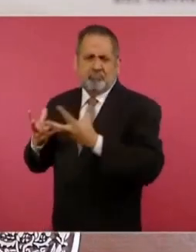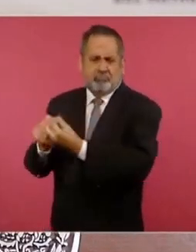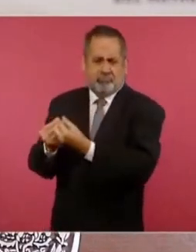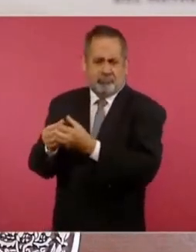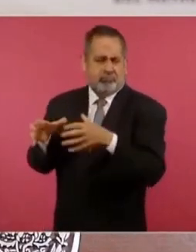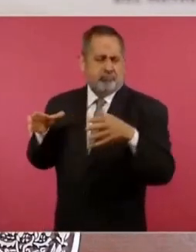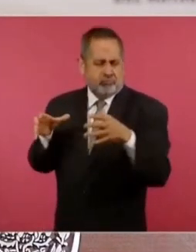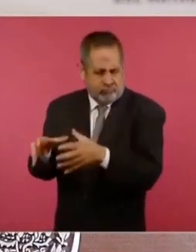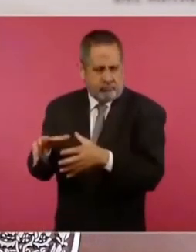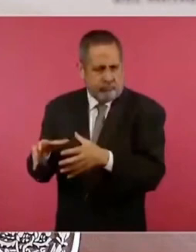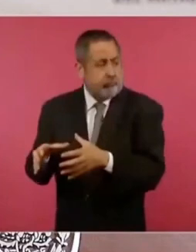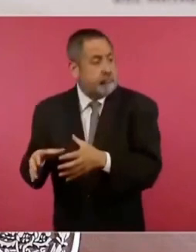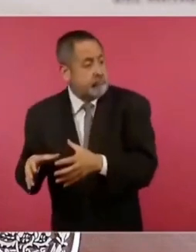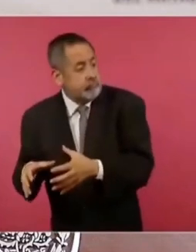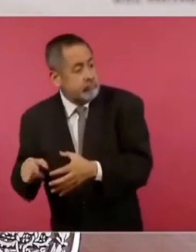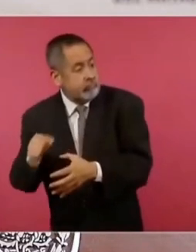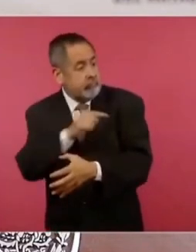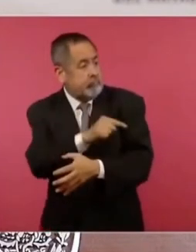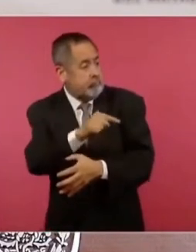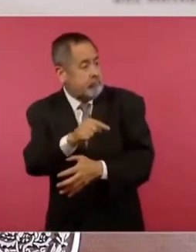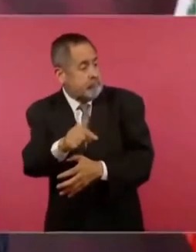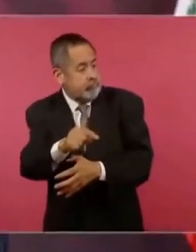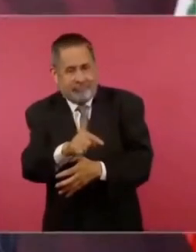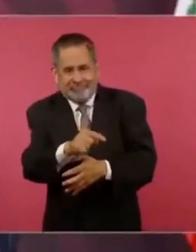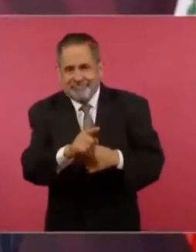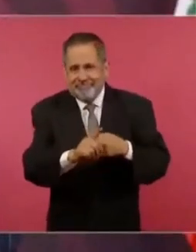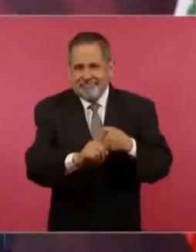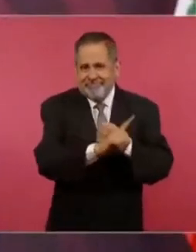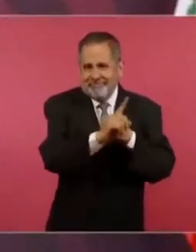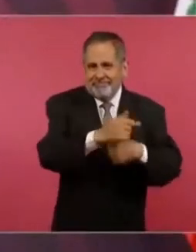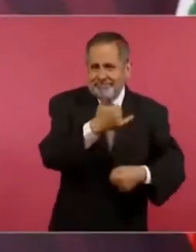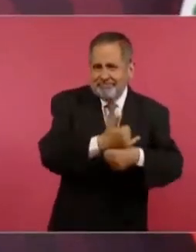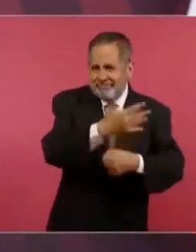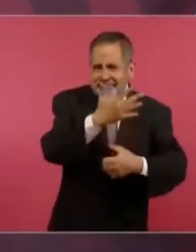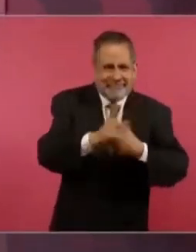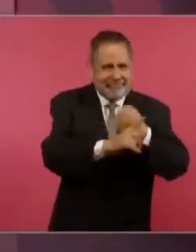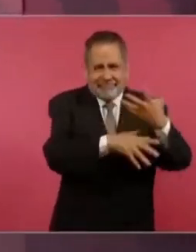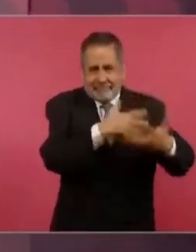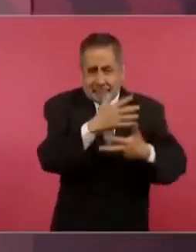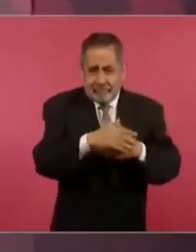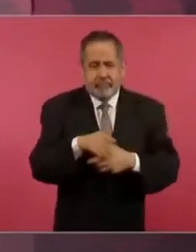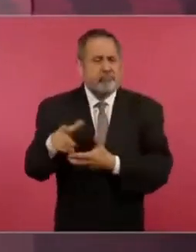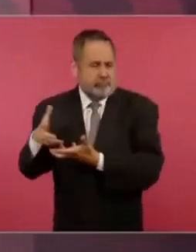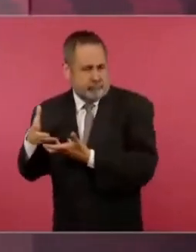vamos a enfrentar el principal problema que tenemos, que es